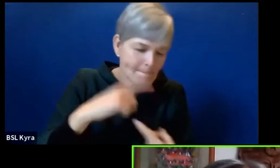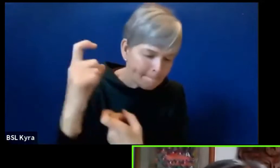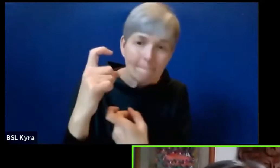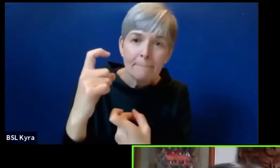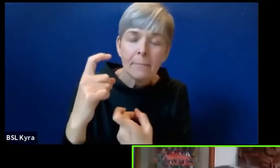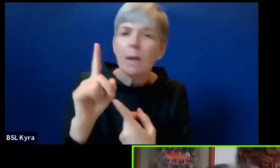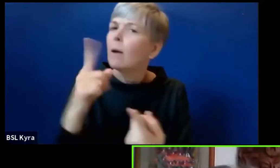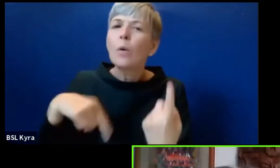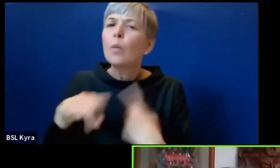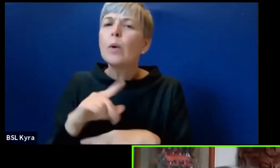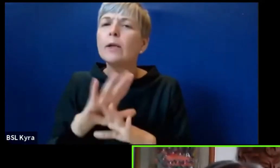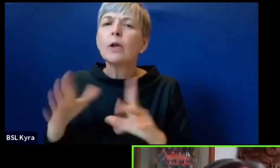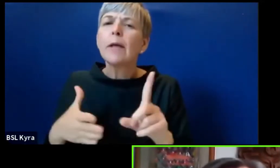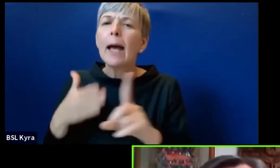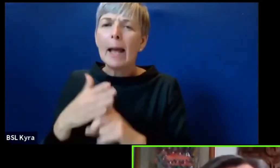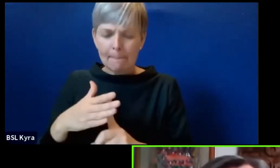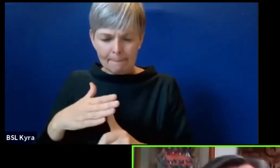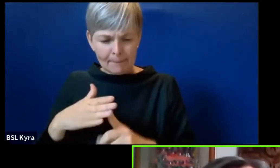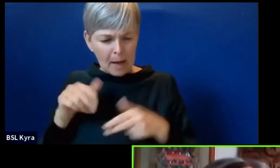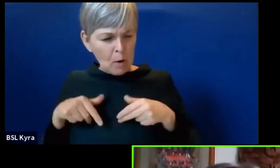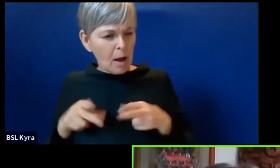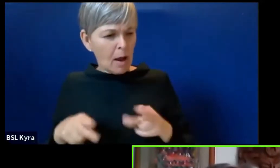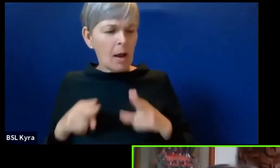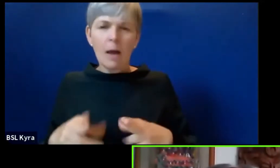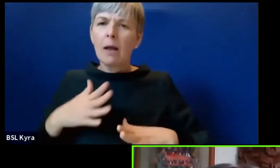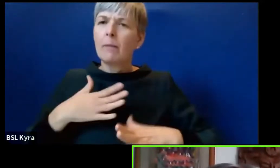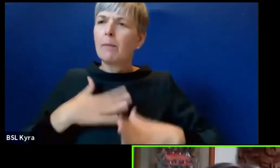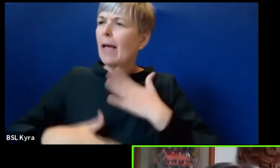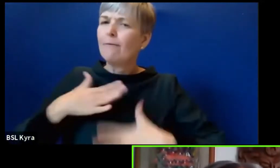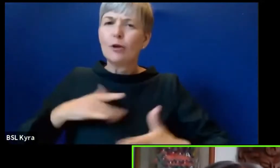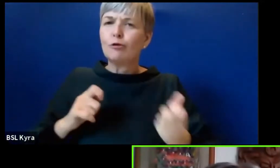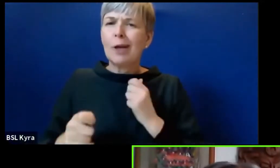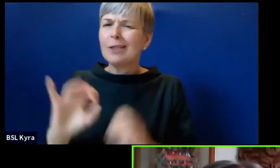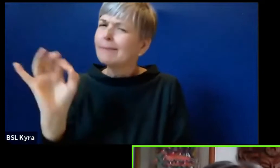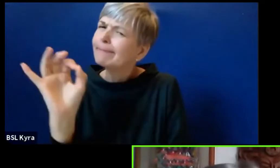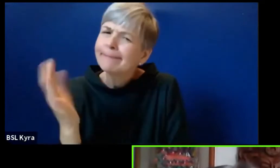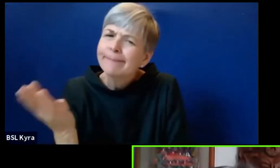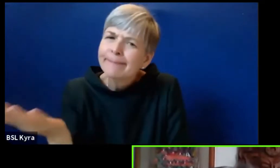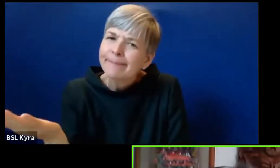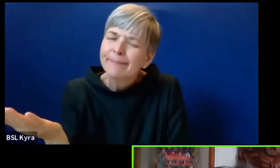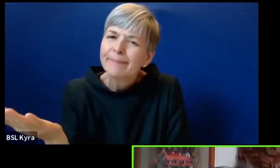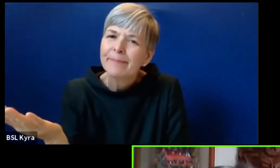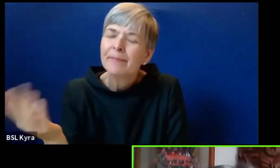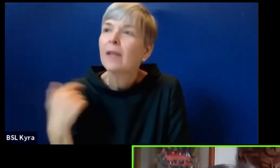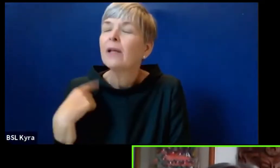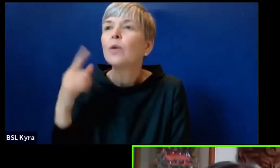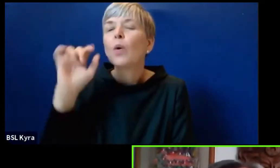basadas en la naturaleza, otra forma de mercantilizar la naturaleza y sus funciones.